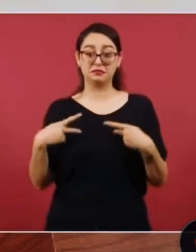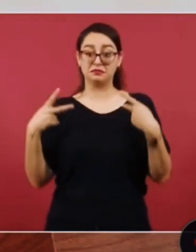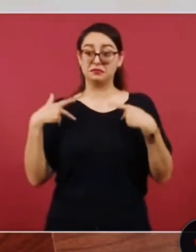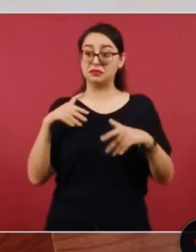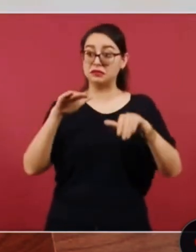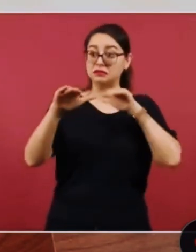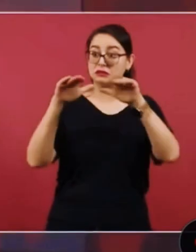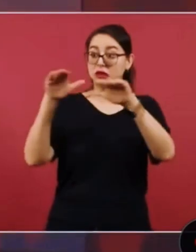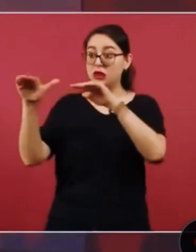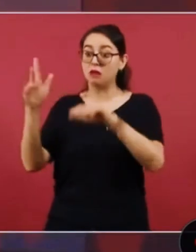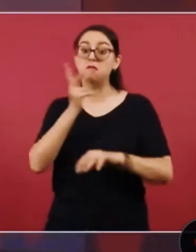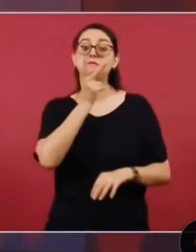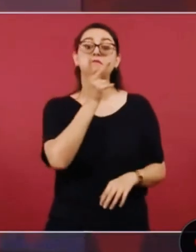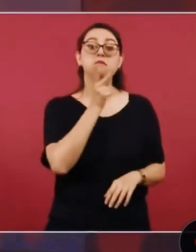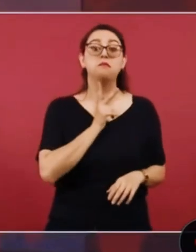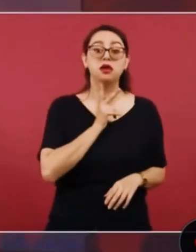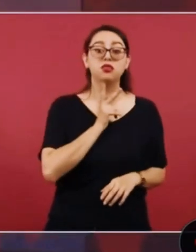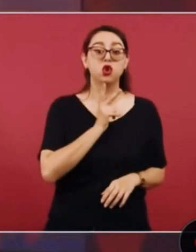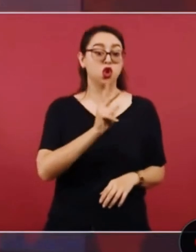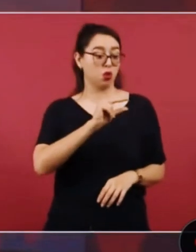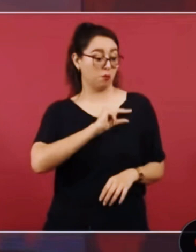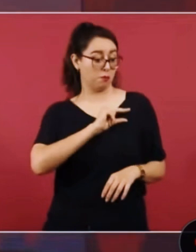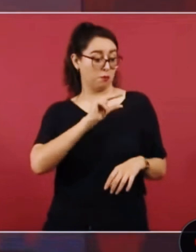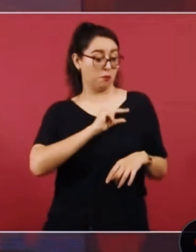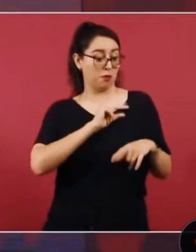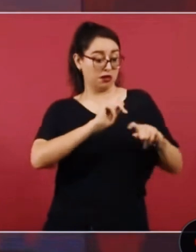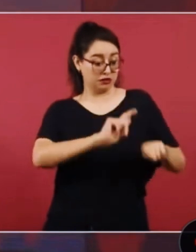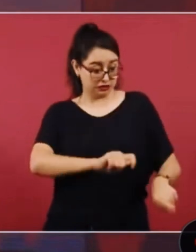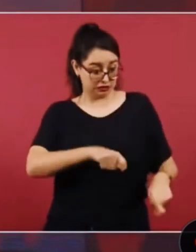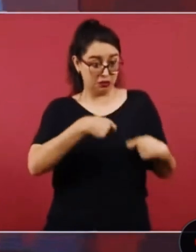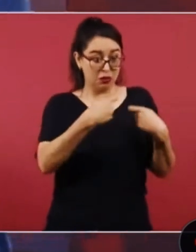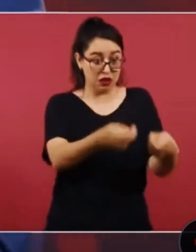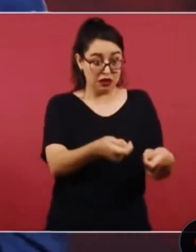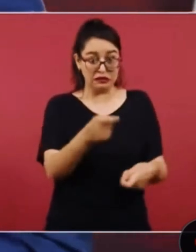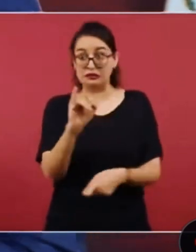ministros a decir que no aplicaba